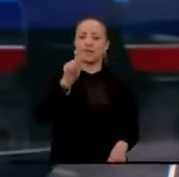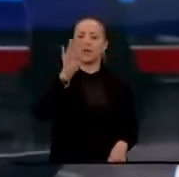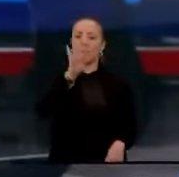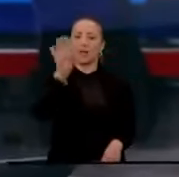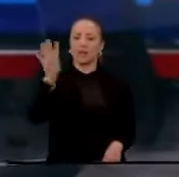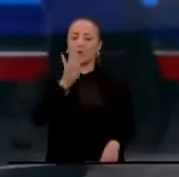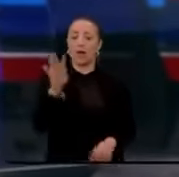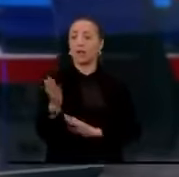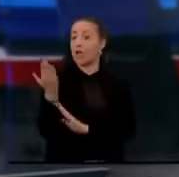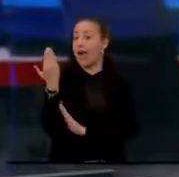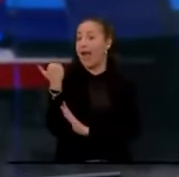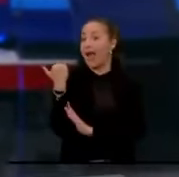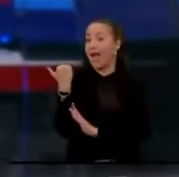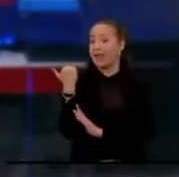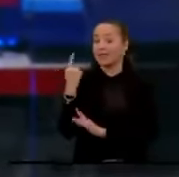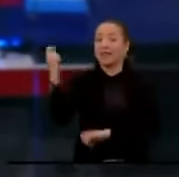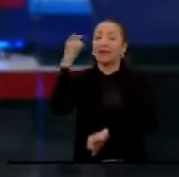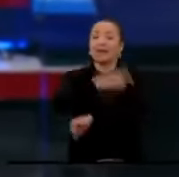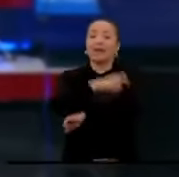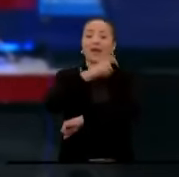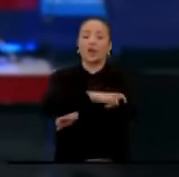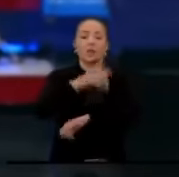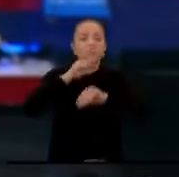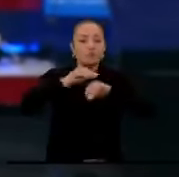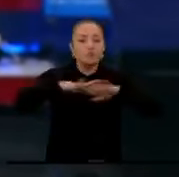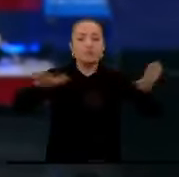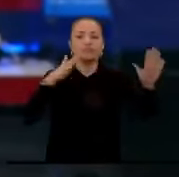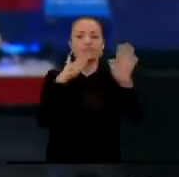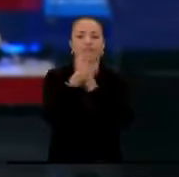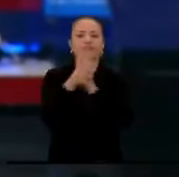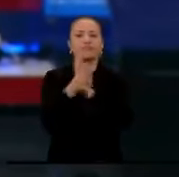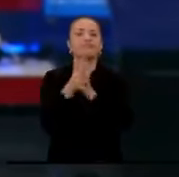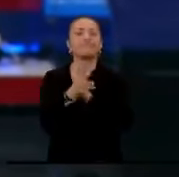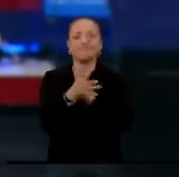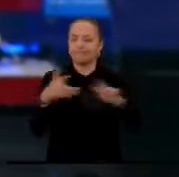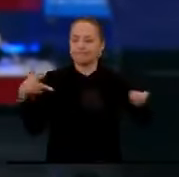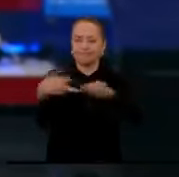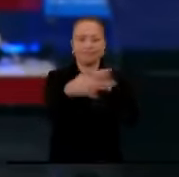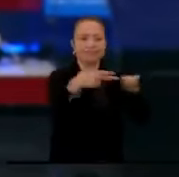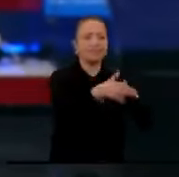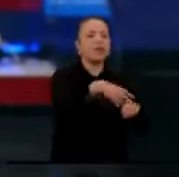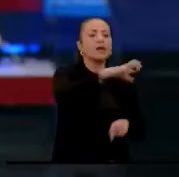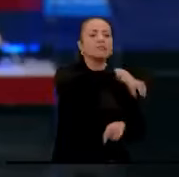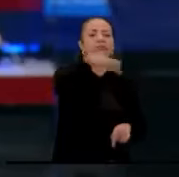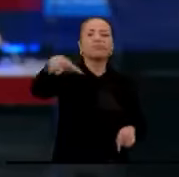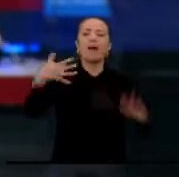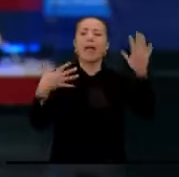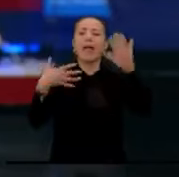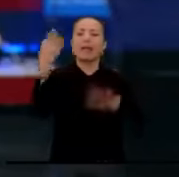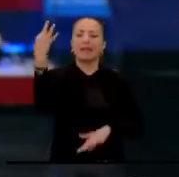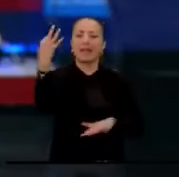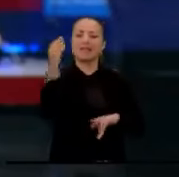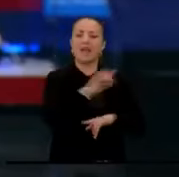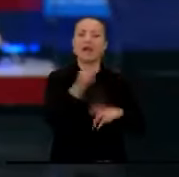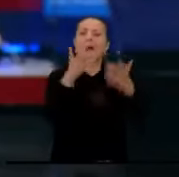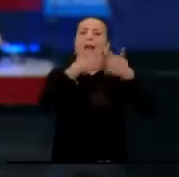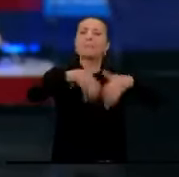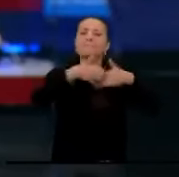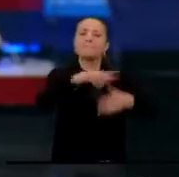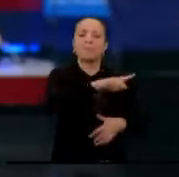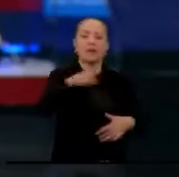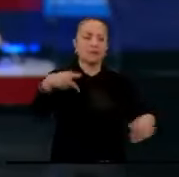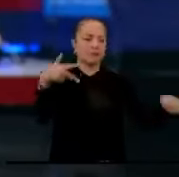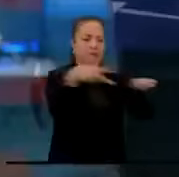El Ecopetrol anunció la suspensión del suministro de gas vehicular a 13 empresas del país, lo que ha generado preocupación y